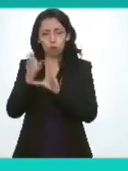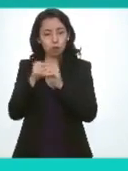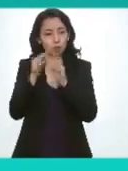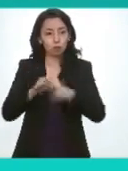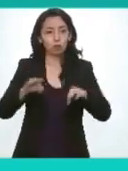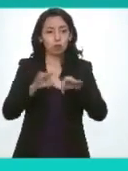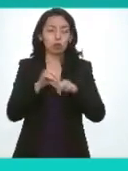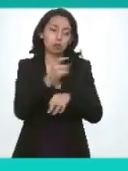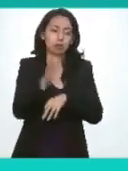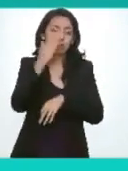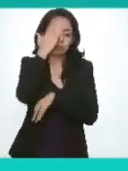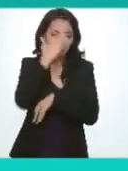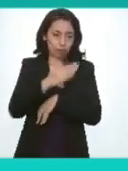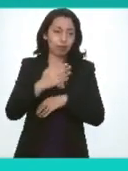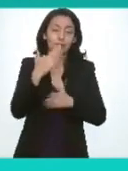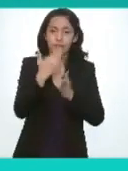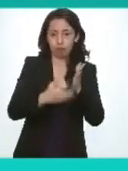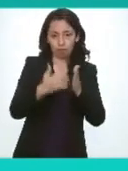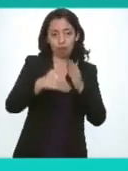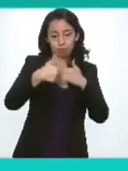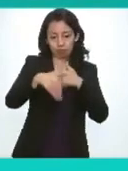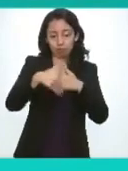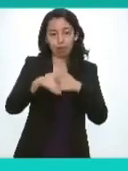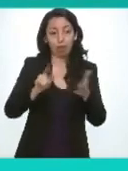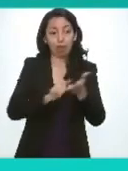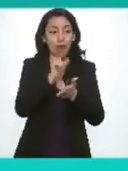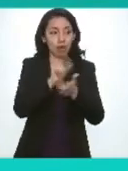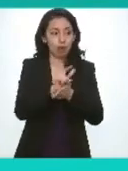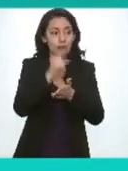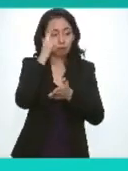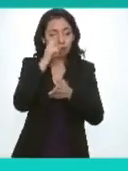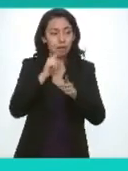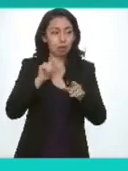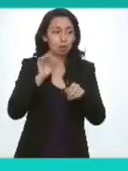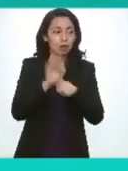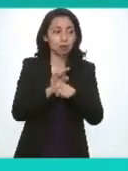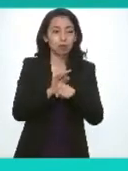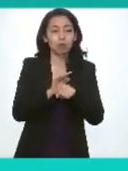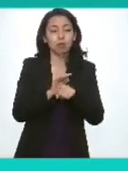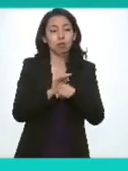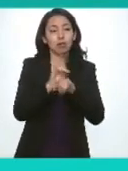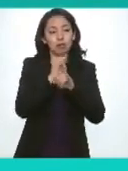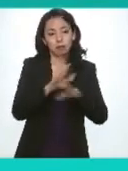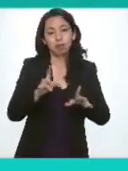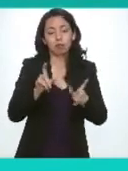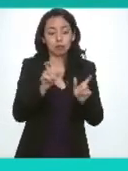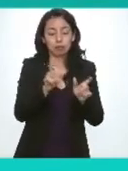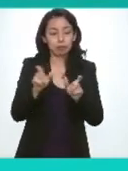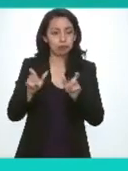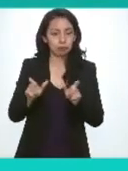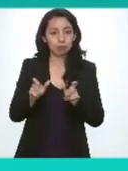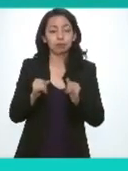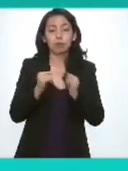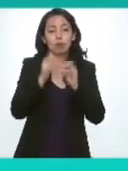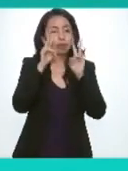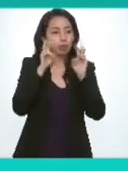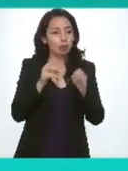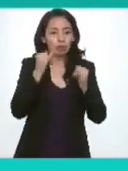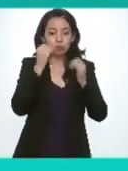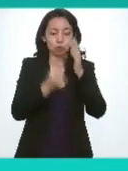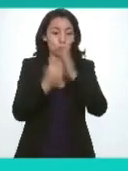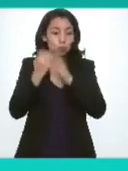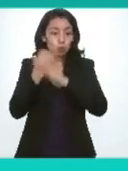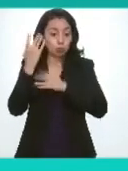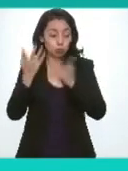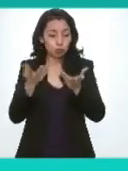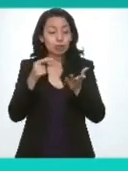saben tenemos pendiente a nivel de la ley federal de protección de datos en posesión de particulares temas novedosos como los que